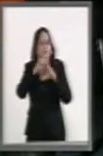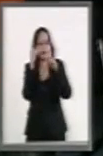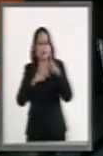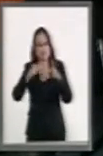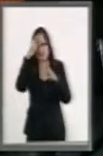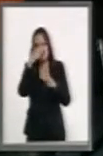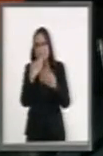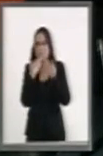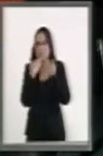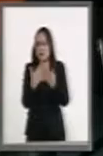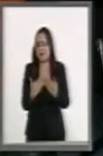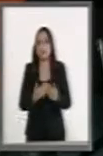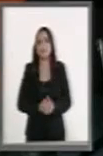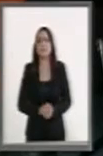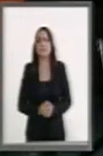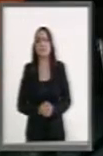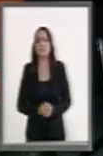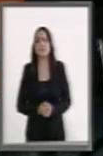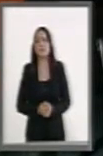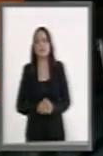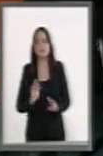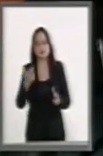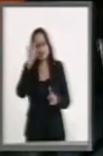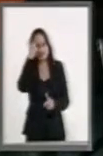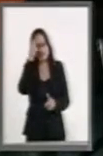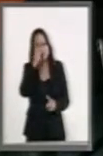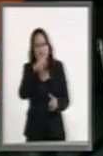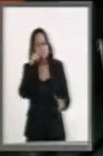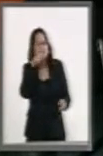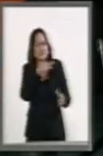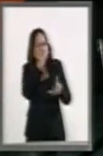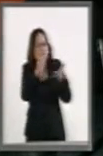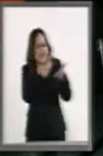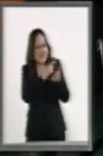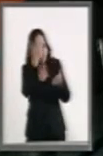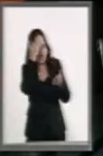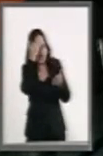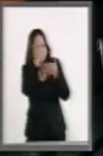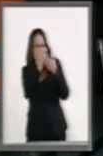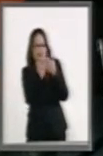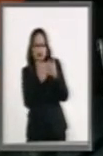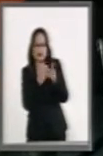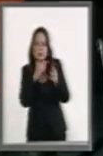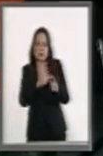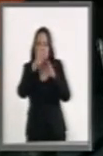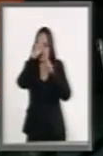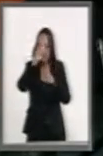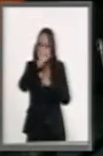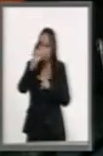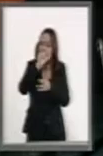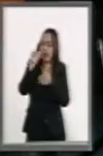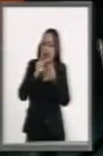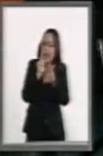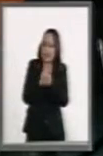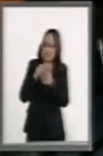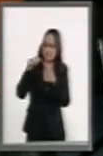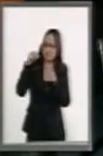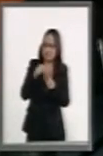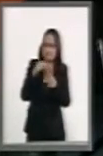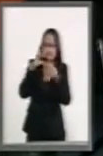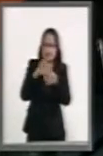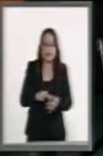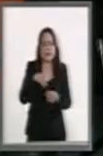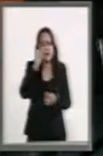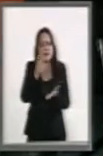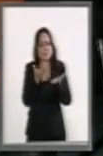Y le recordamos por su conocimiento a la ley, por su respeto absoluto a la ley y por su